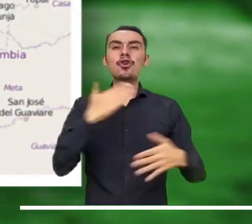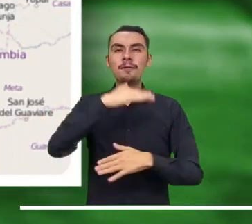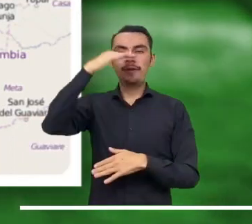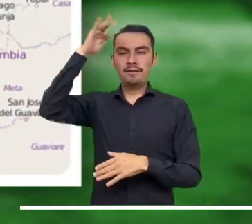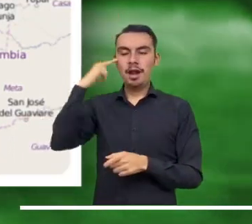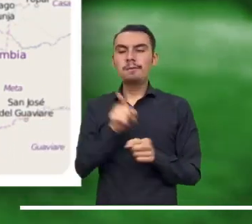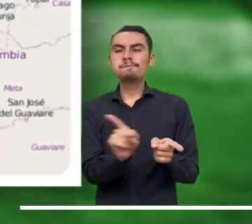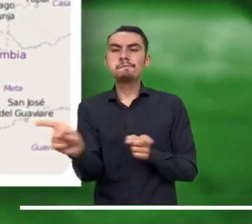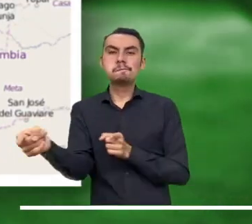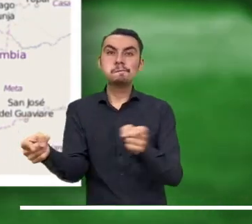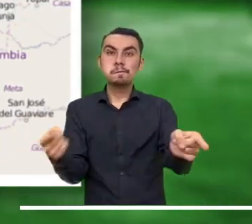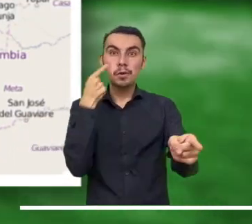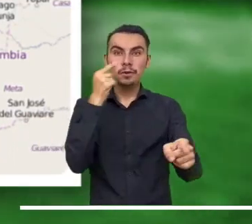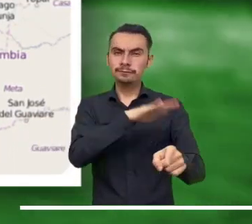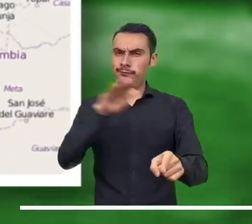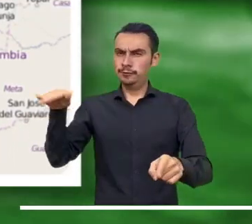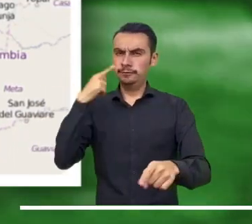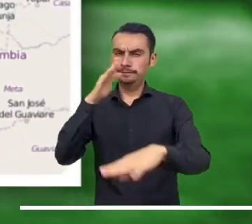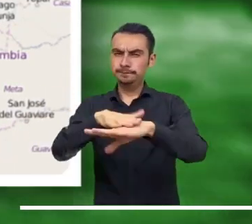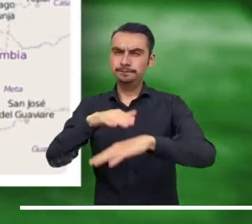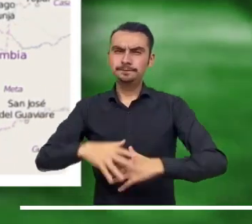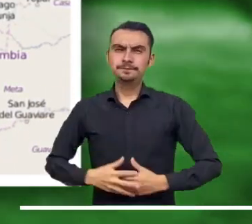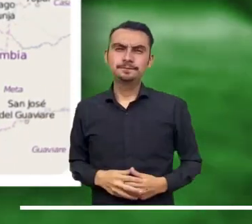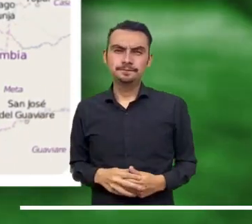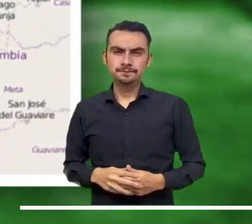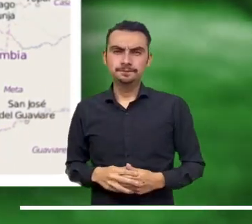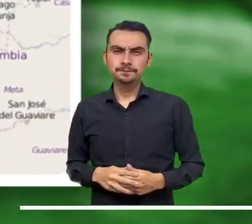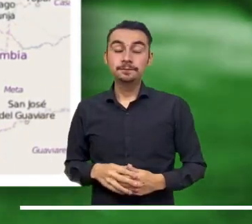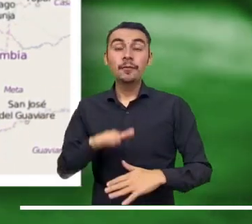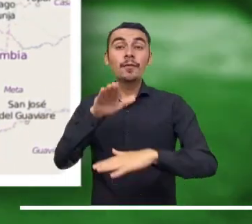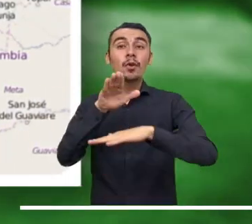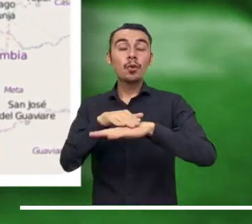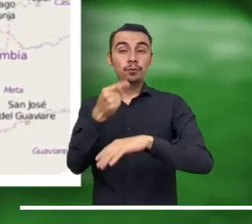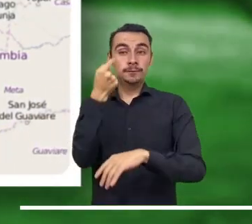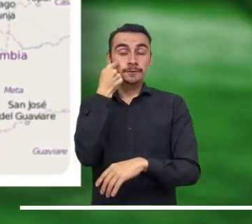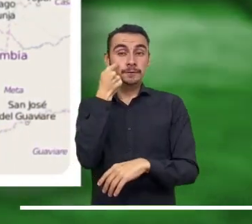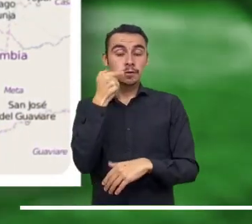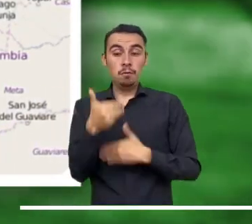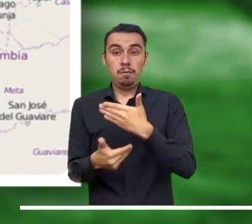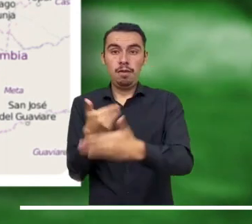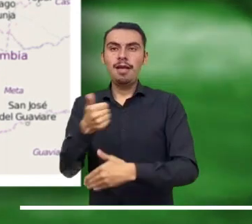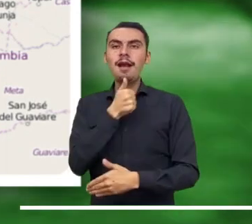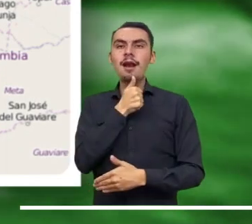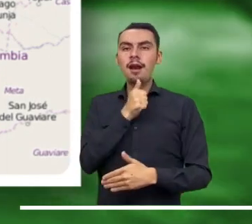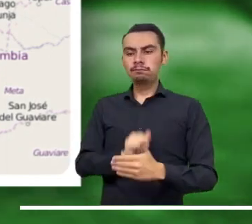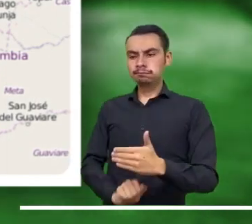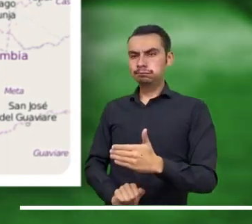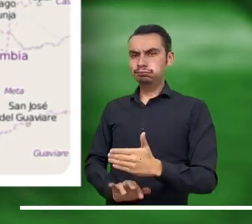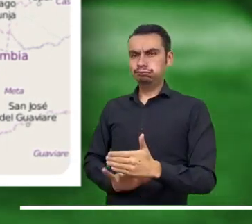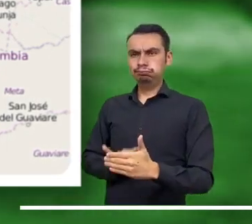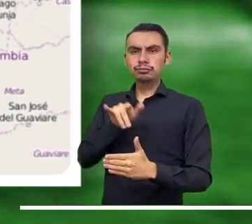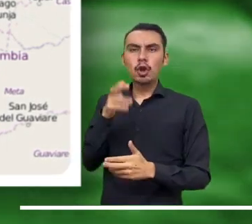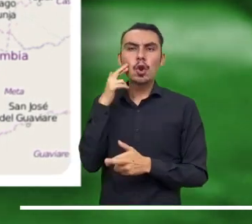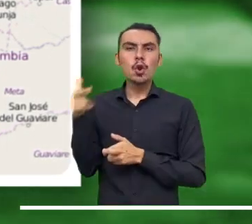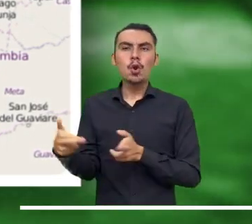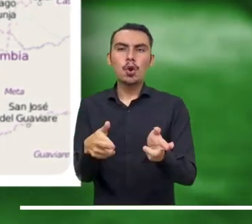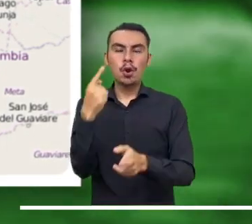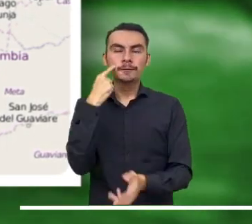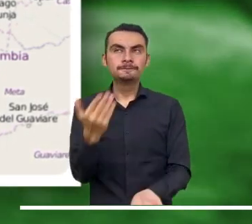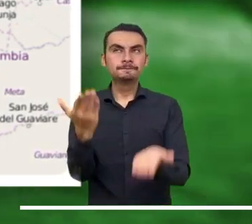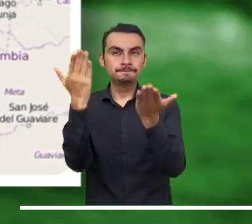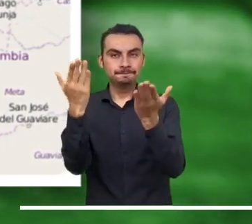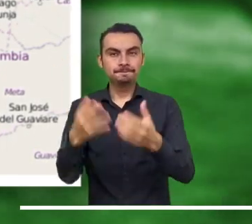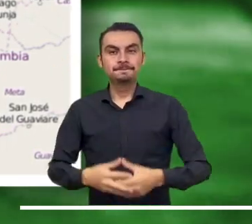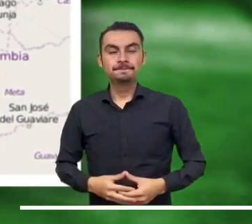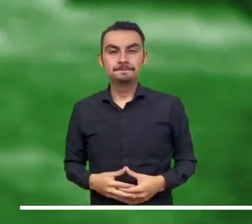desbordamiento del río Currulao y Turbo, en las veredas Yarumal y Monteverde. Atención al desbordamiento del río Chigorodó, a la